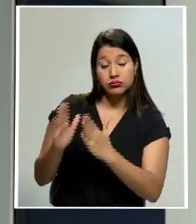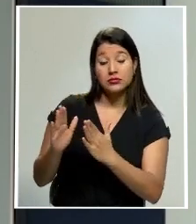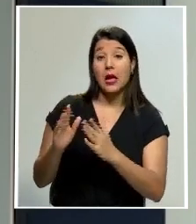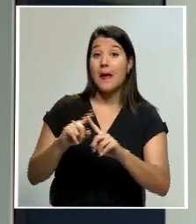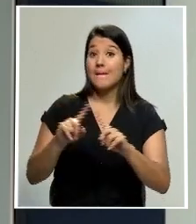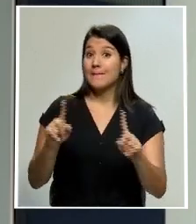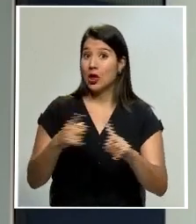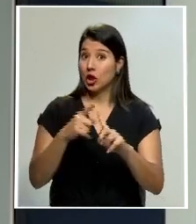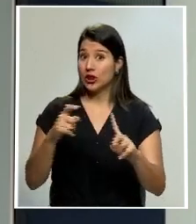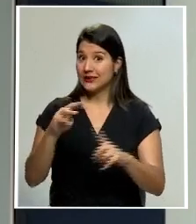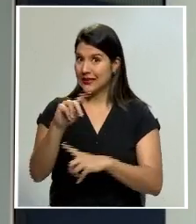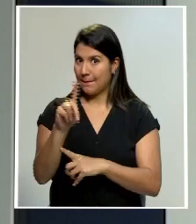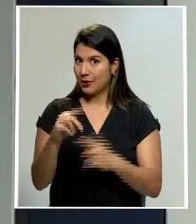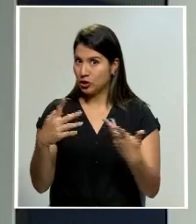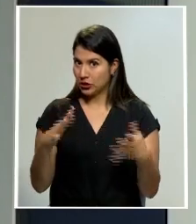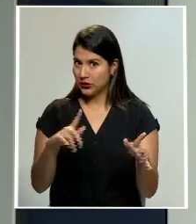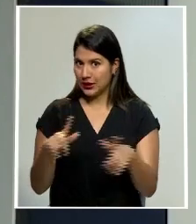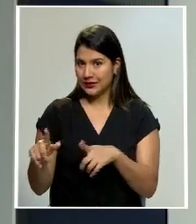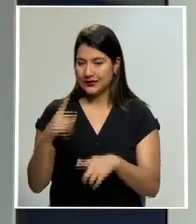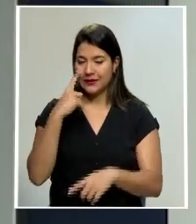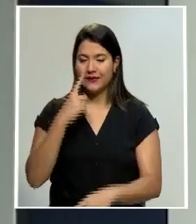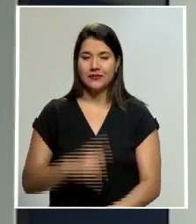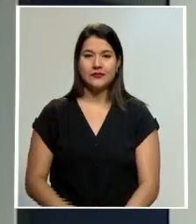marzo fue entregada. Veamos.